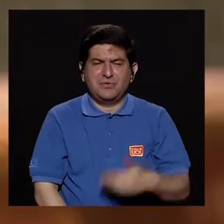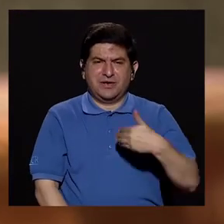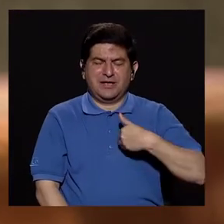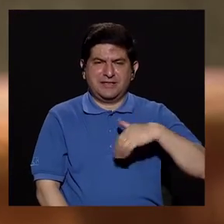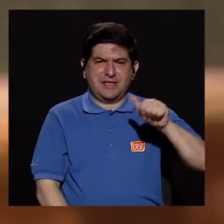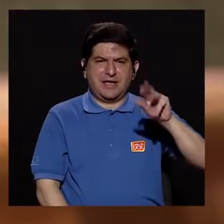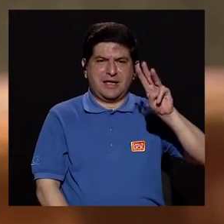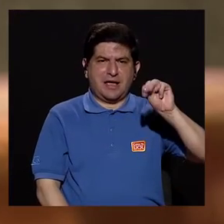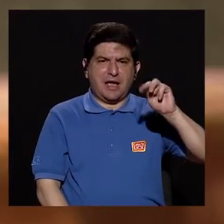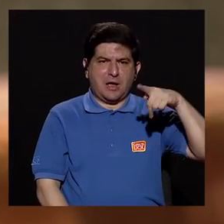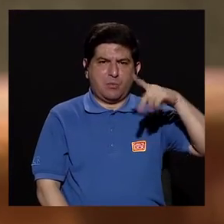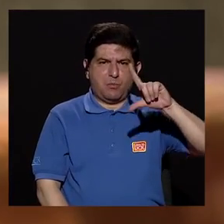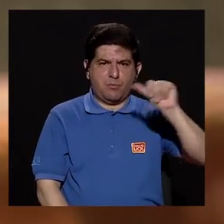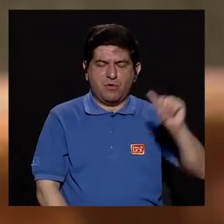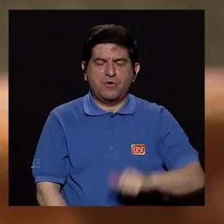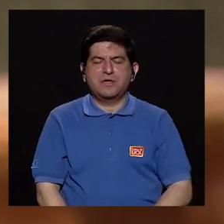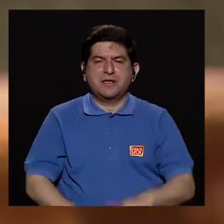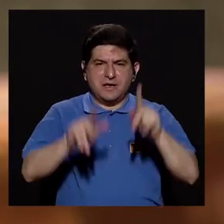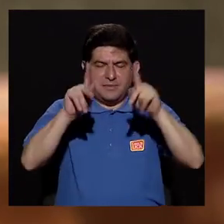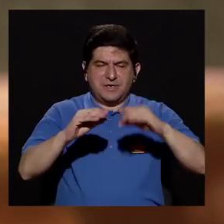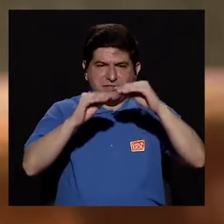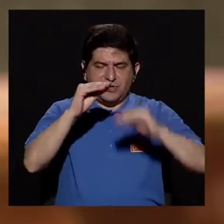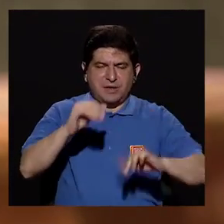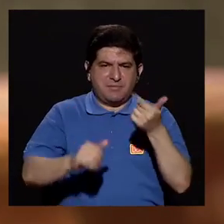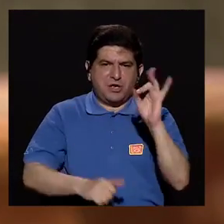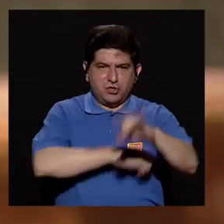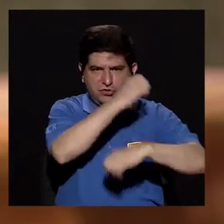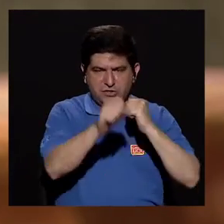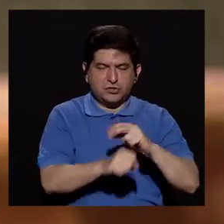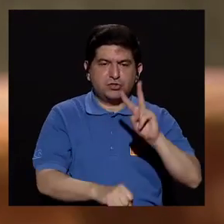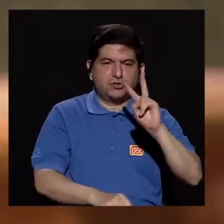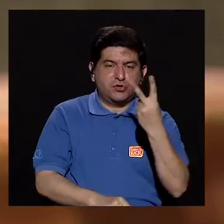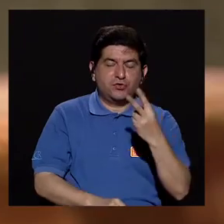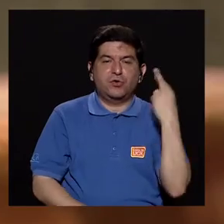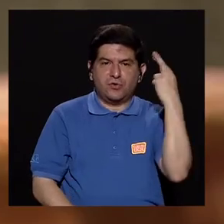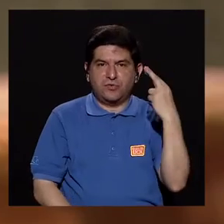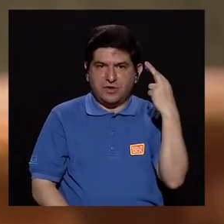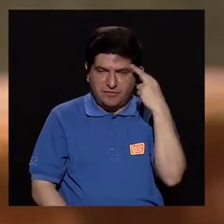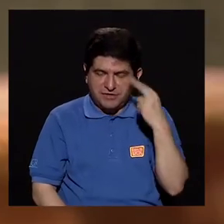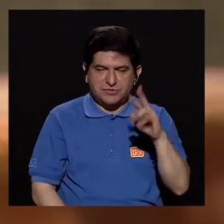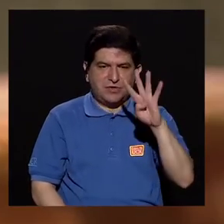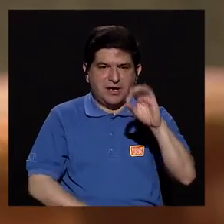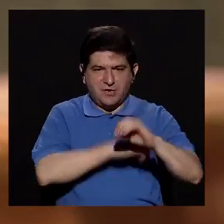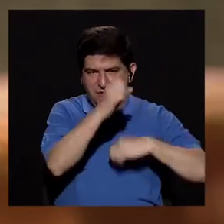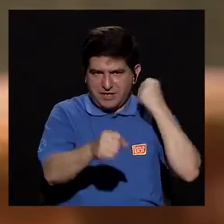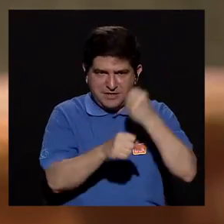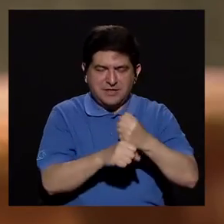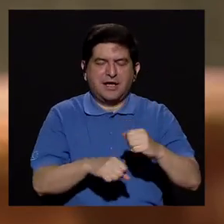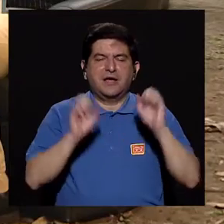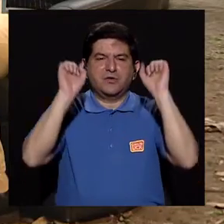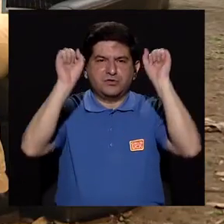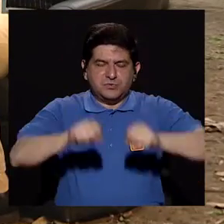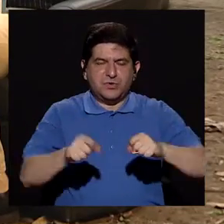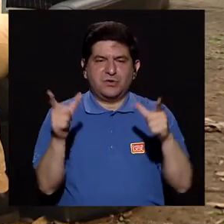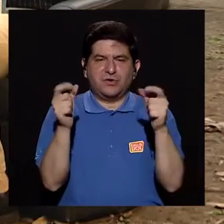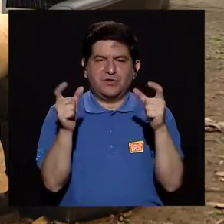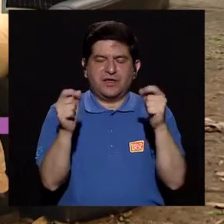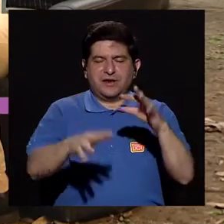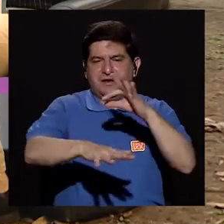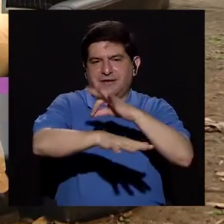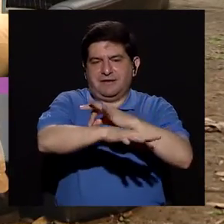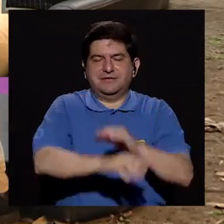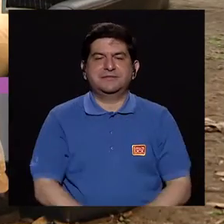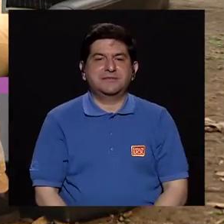ampollas en un niño de menos de 18 años duplica el riesgo de tener cáncer de piel a los 40 años o más. Entonces,